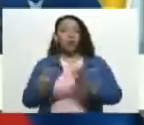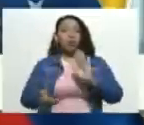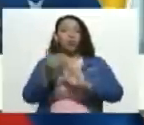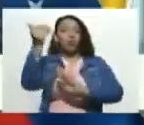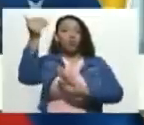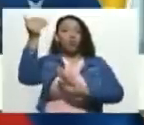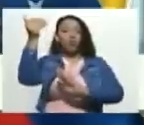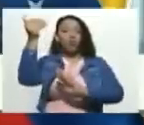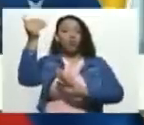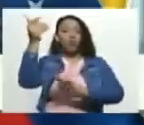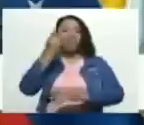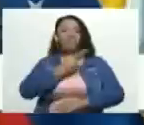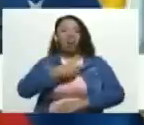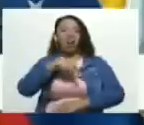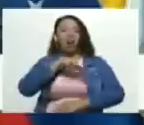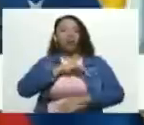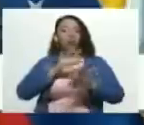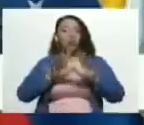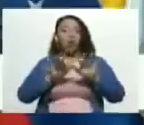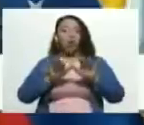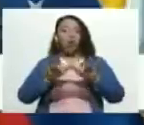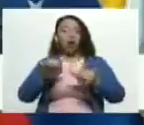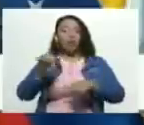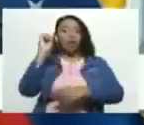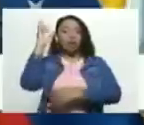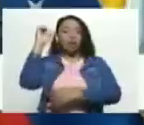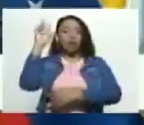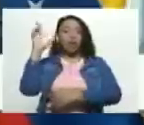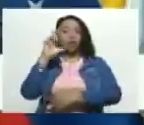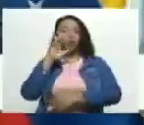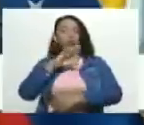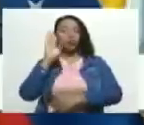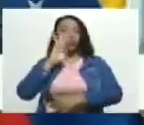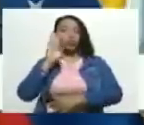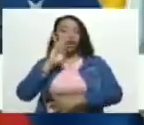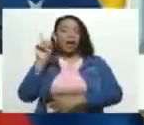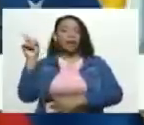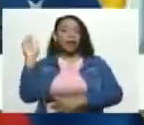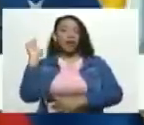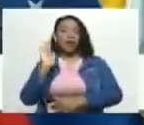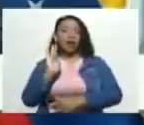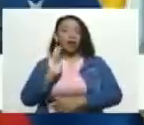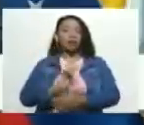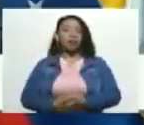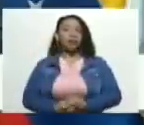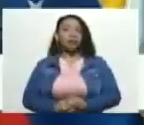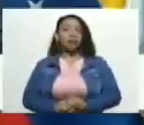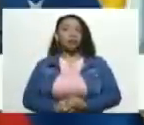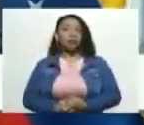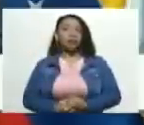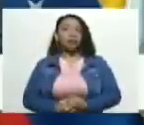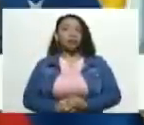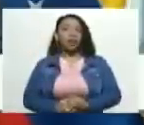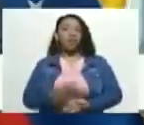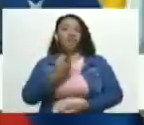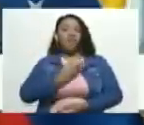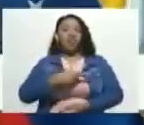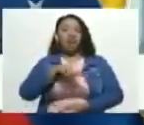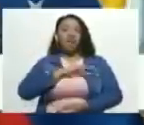el falso secretario de esta asamblea ilegítima, José Figueredo Márquez, y el falso